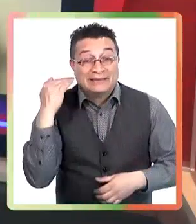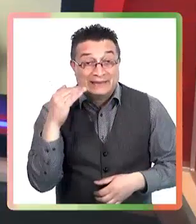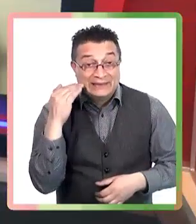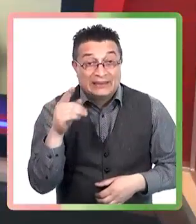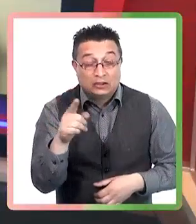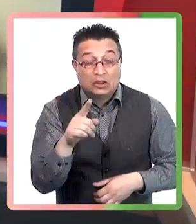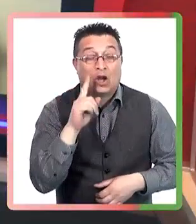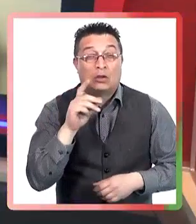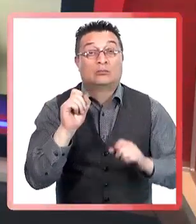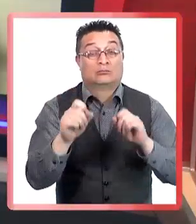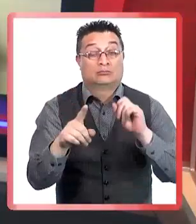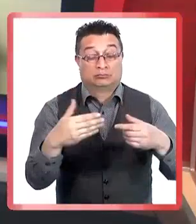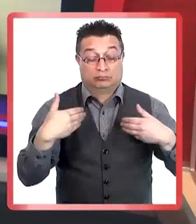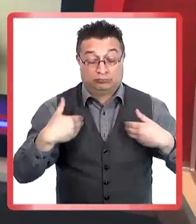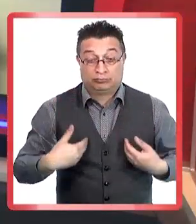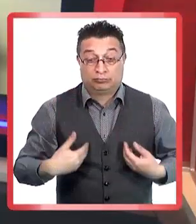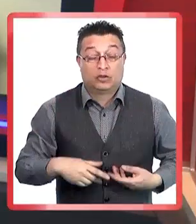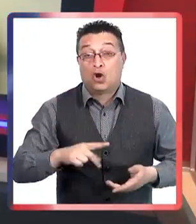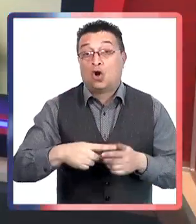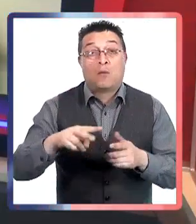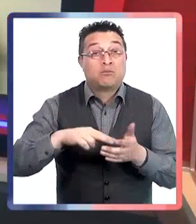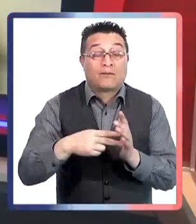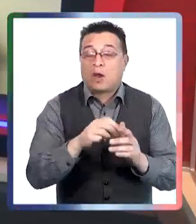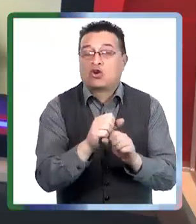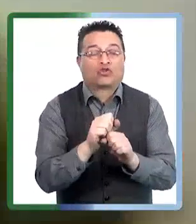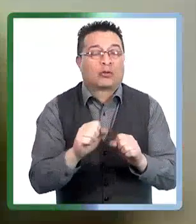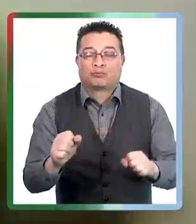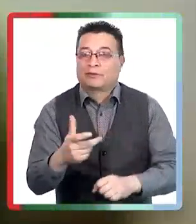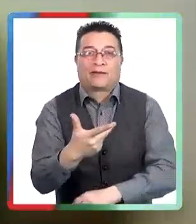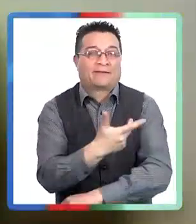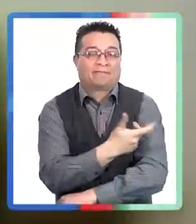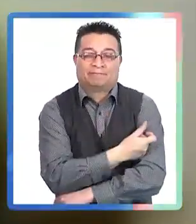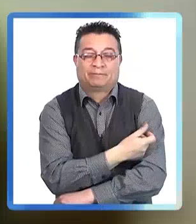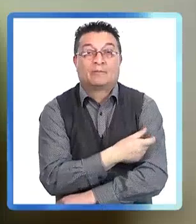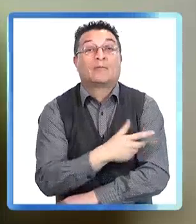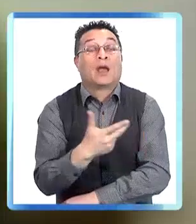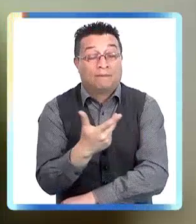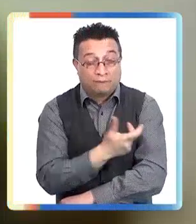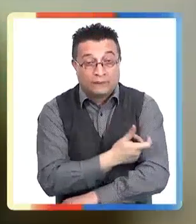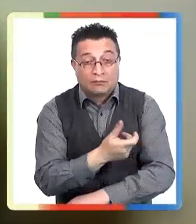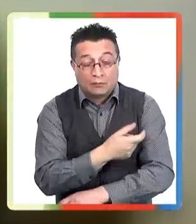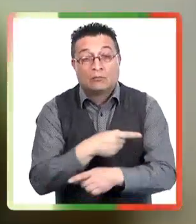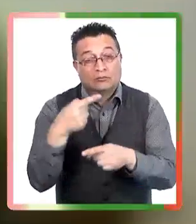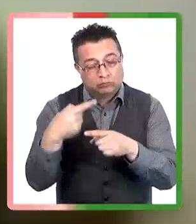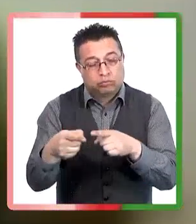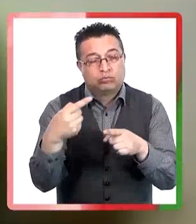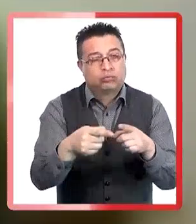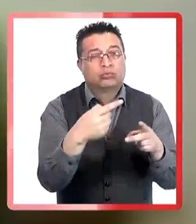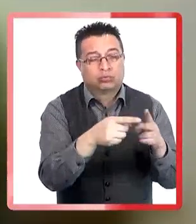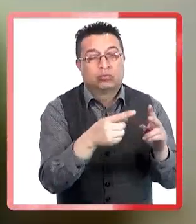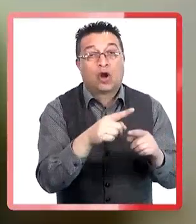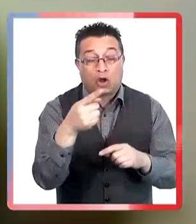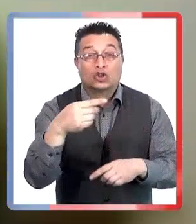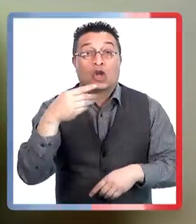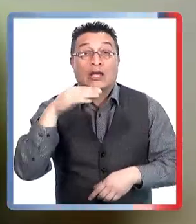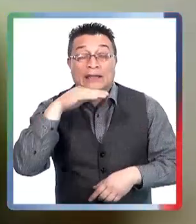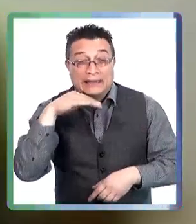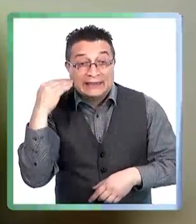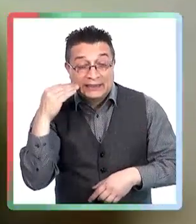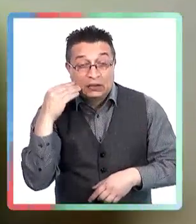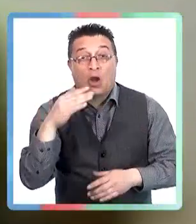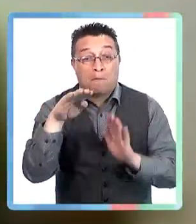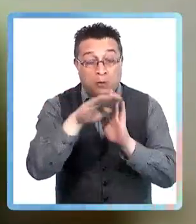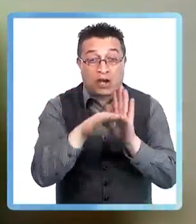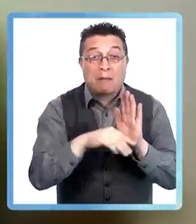Tenemos un programa nacional de inmunizaciones completísimo con múltiples vacunas. Las vacunas han demostrado ser seguras.